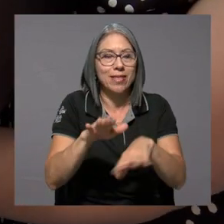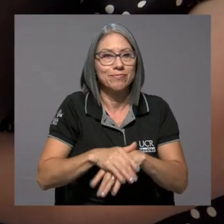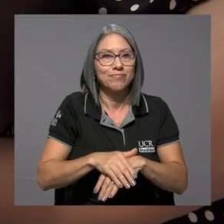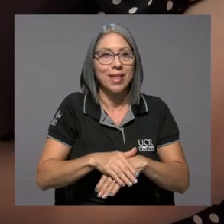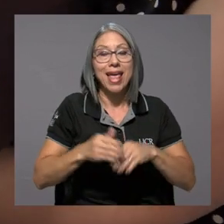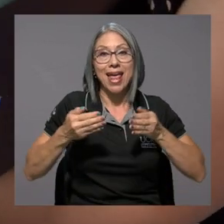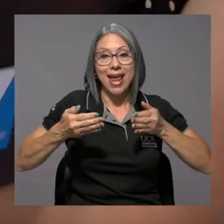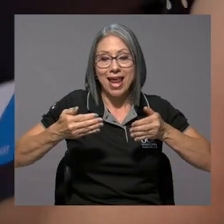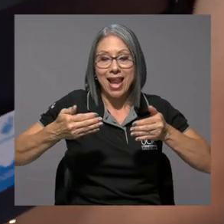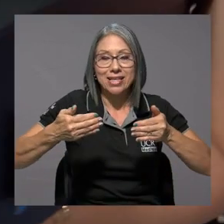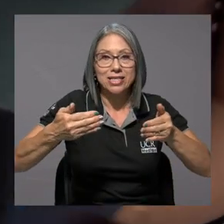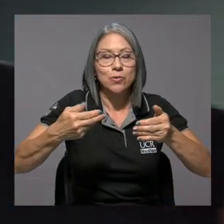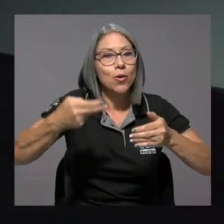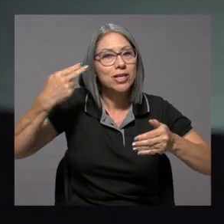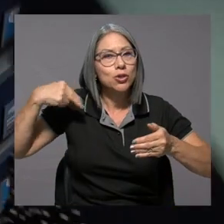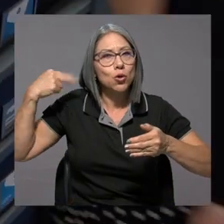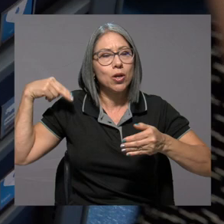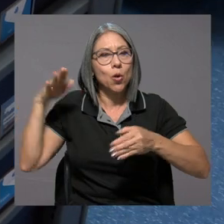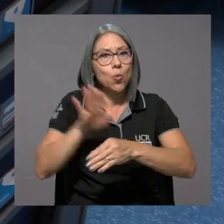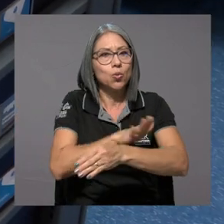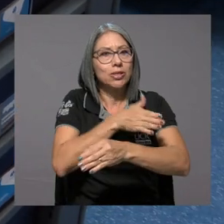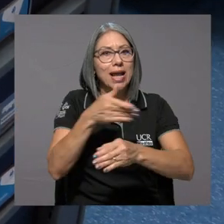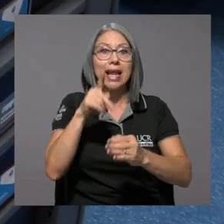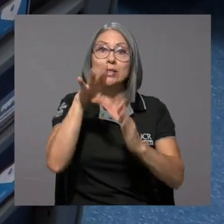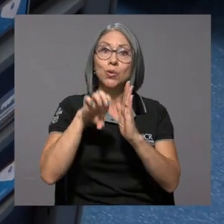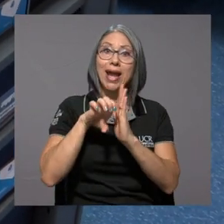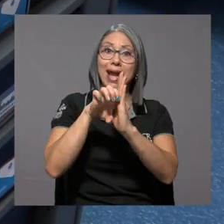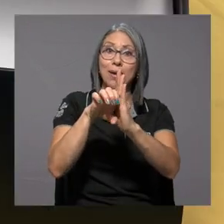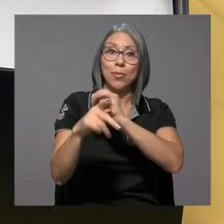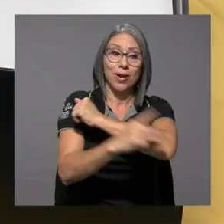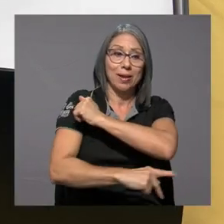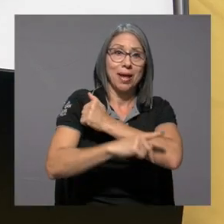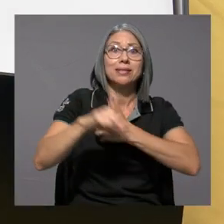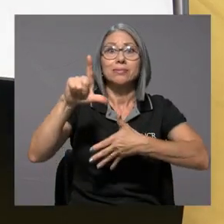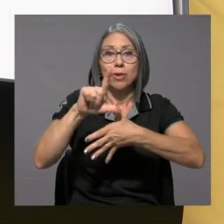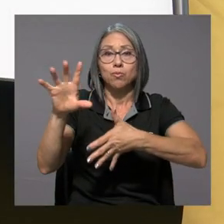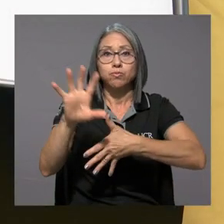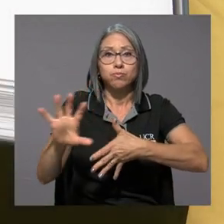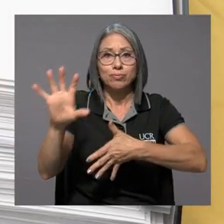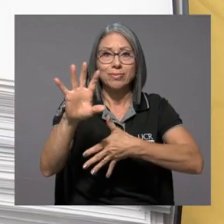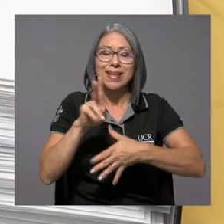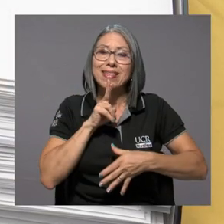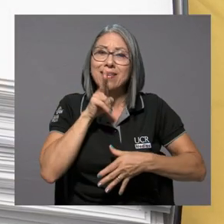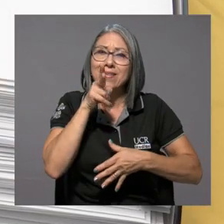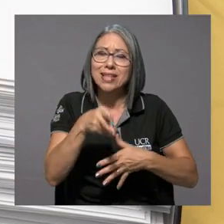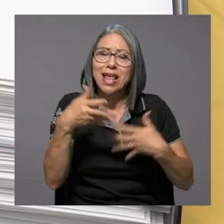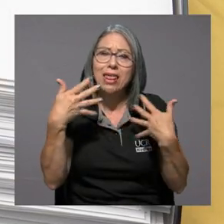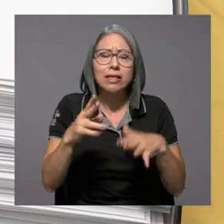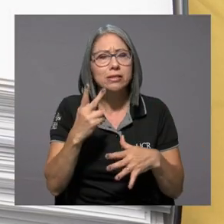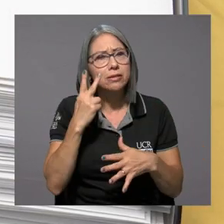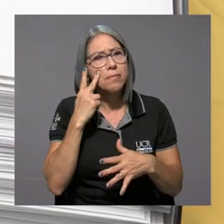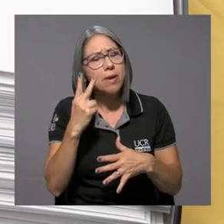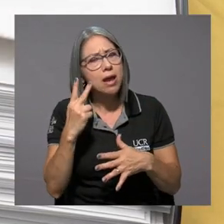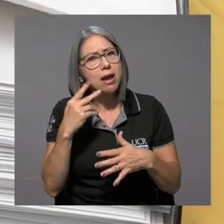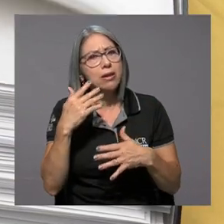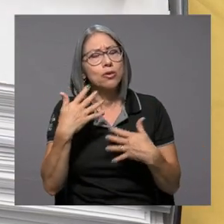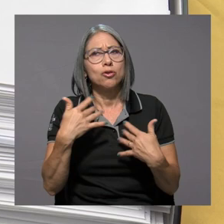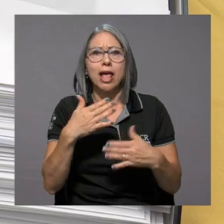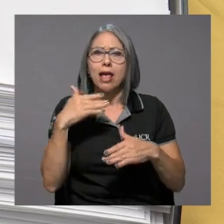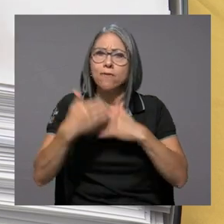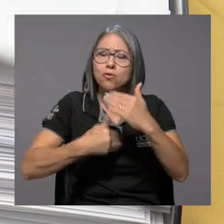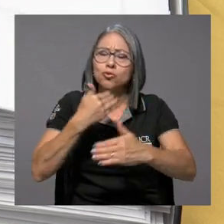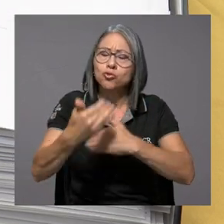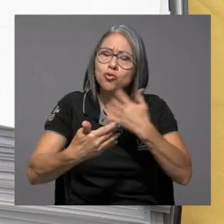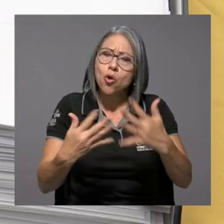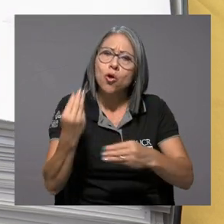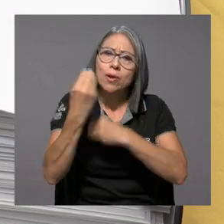El Archivo Histórico Musical es ejemplar en el país y en la región y es un verdadero orgullo ver su evolución y avance a lo